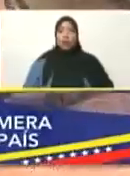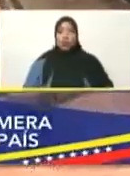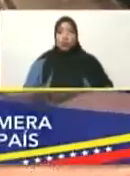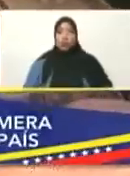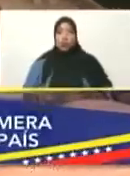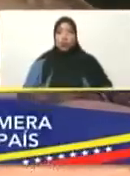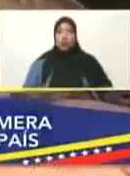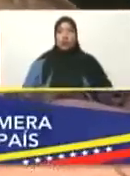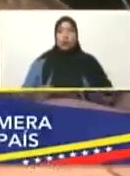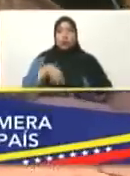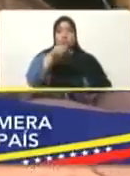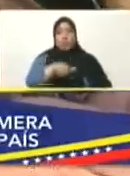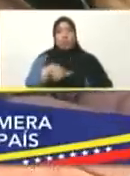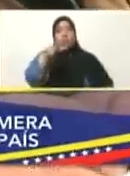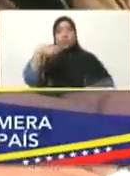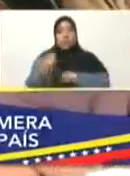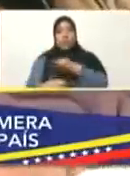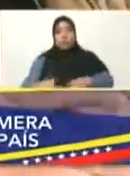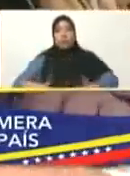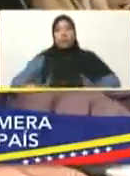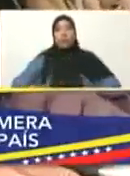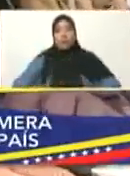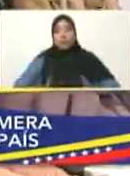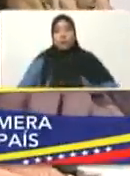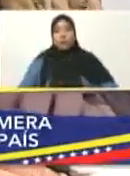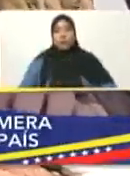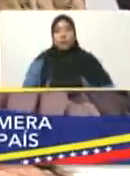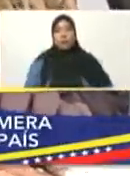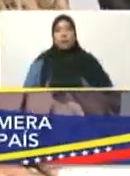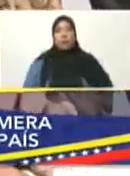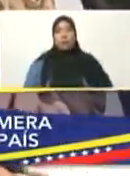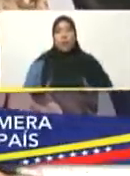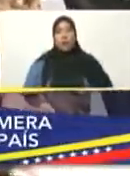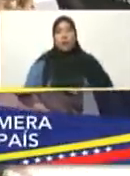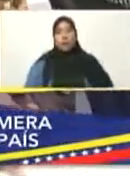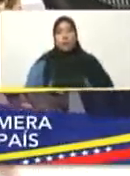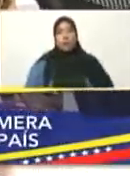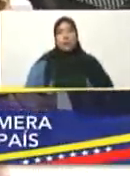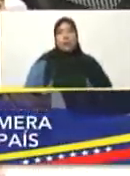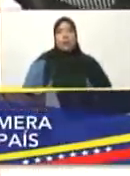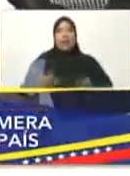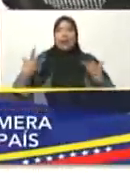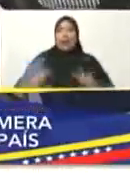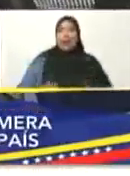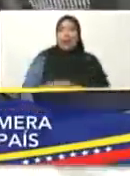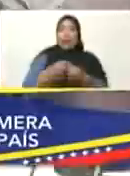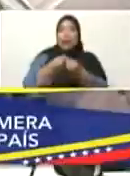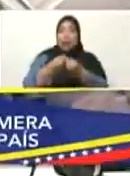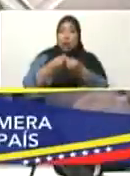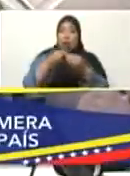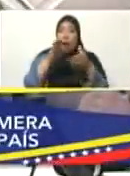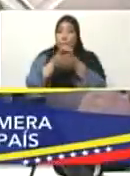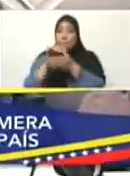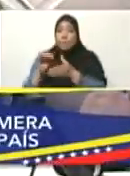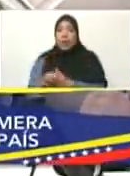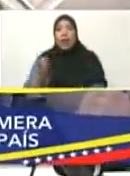Atención. Jefes de la SODI, zonas de defensa integral, Domingo Hernández Lares. Jefes de las regiones de